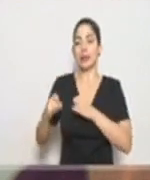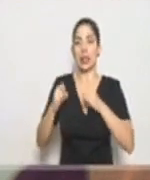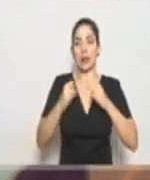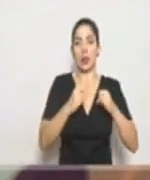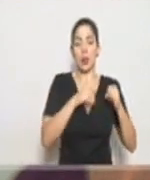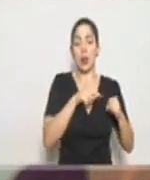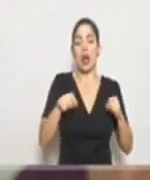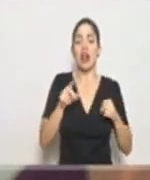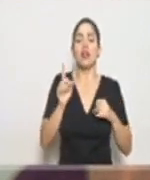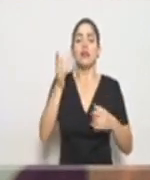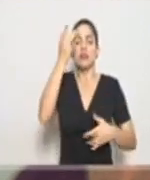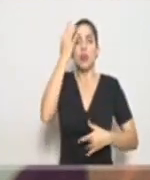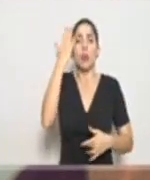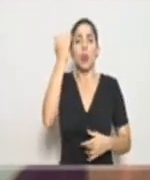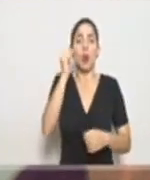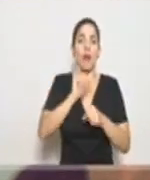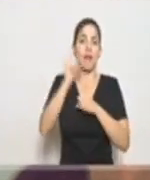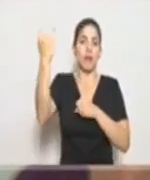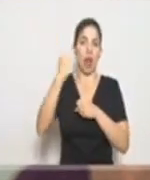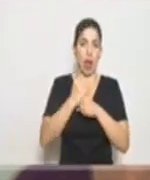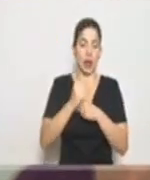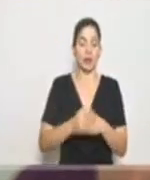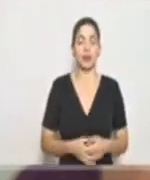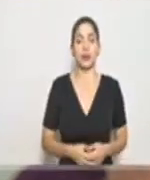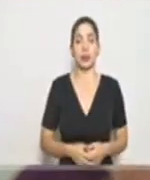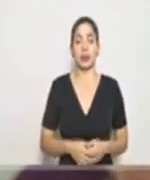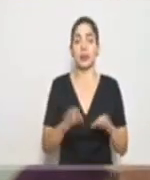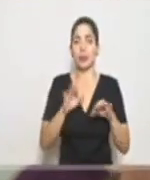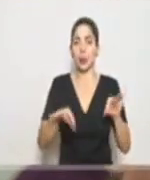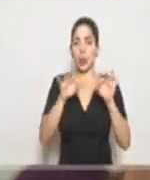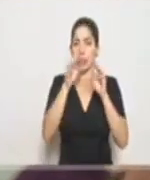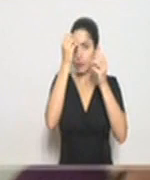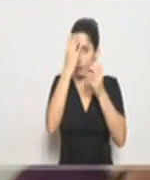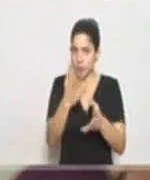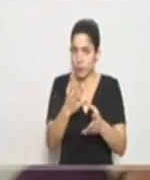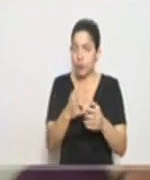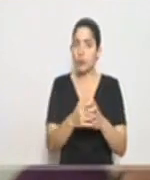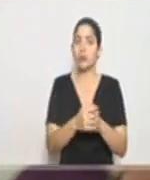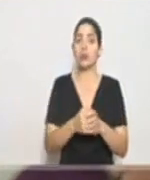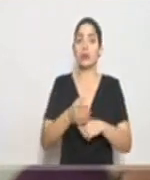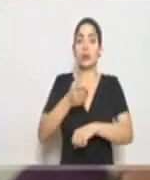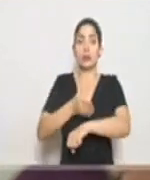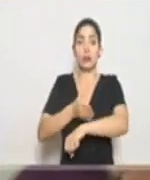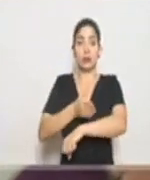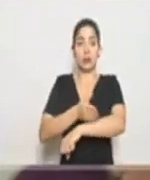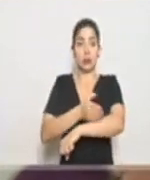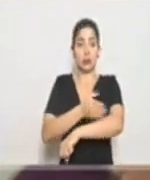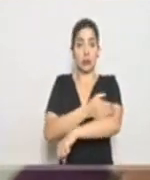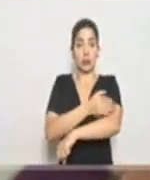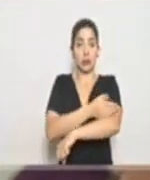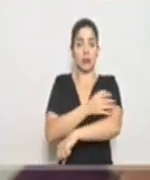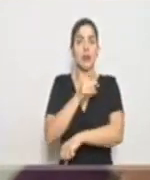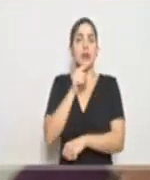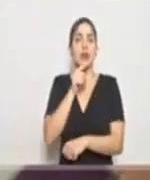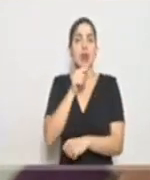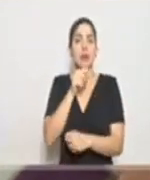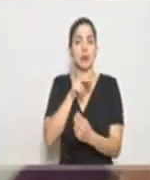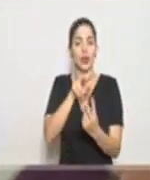relación con algún viaje. Hay que destacar la recuperación de los dos